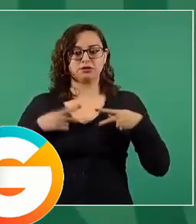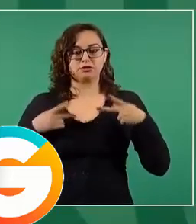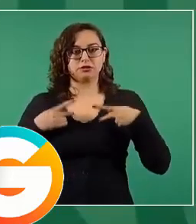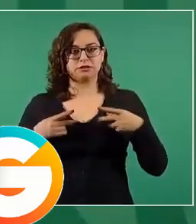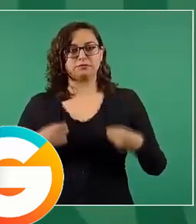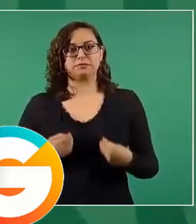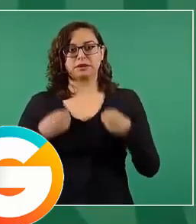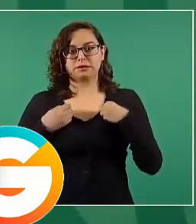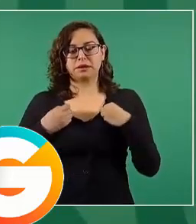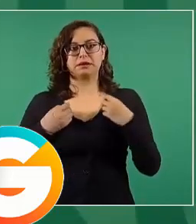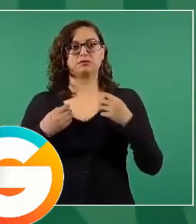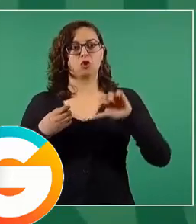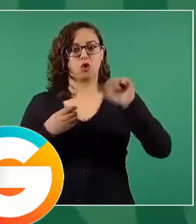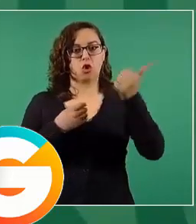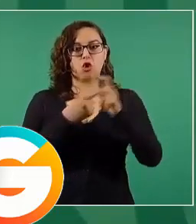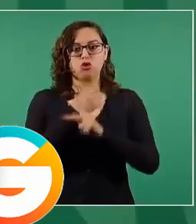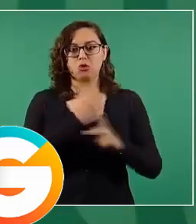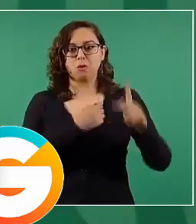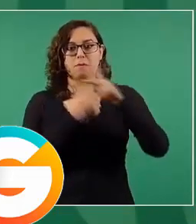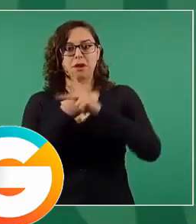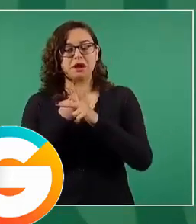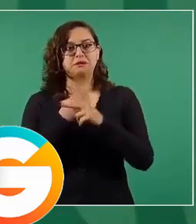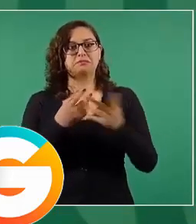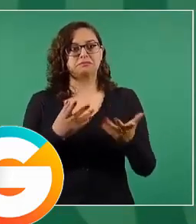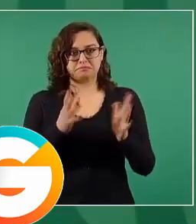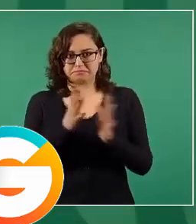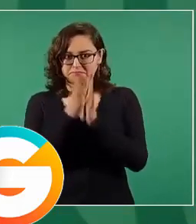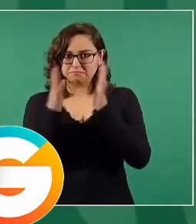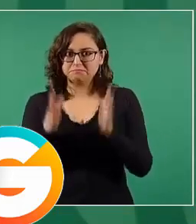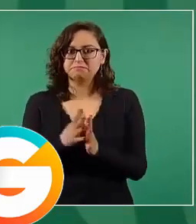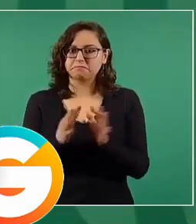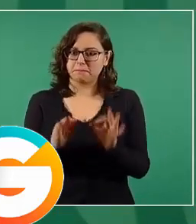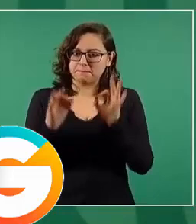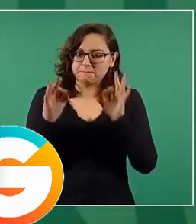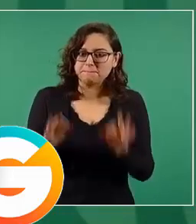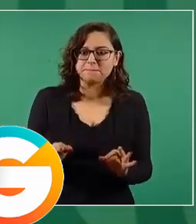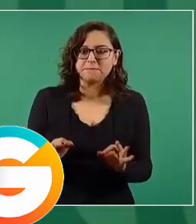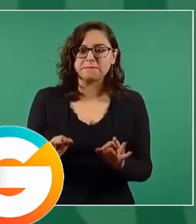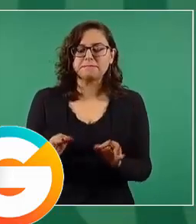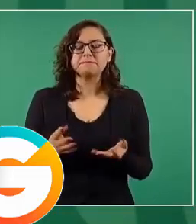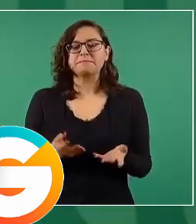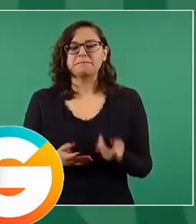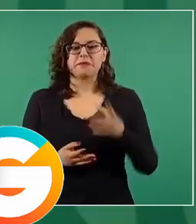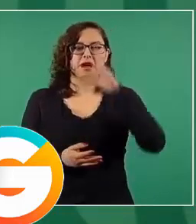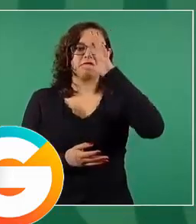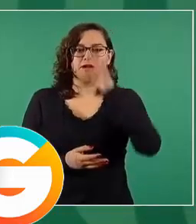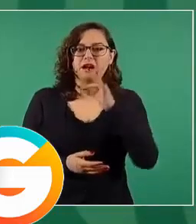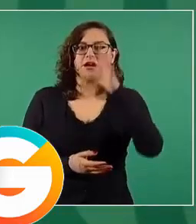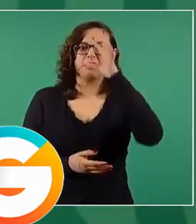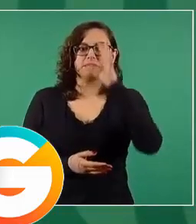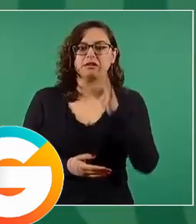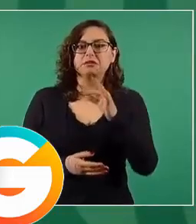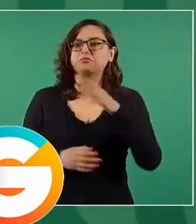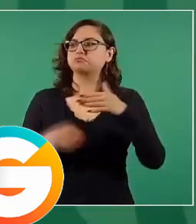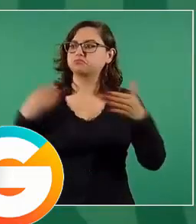extranjero. No se ha avanzado históricamente, ha resultado un fracaso.